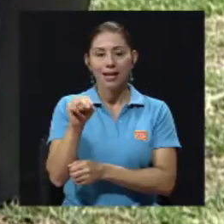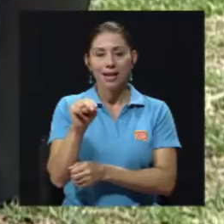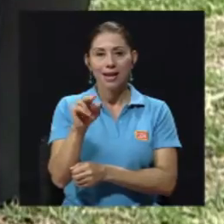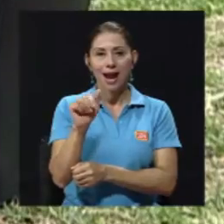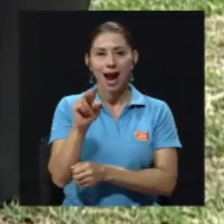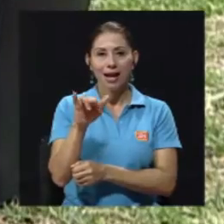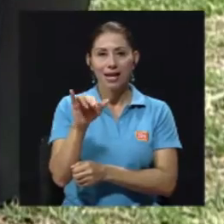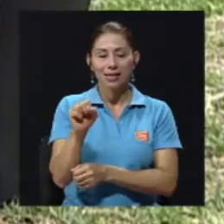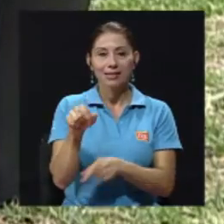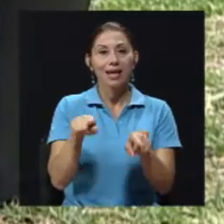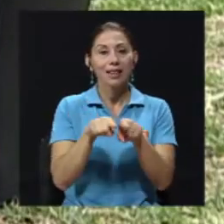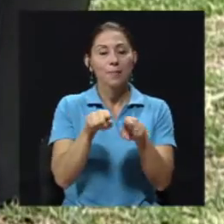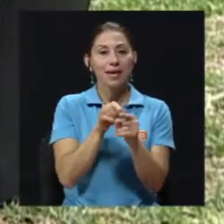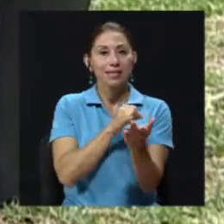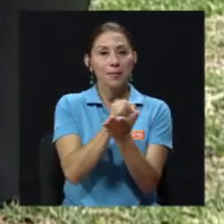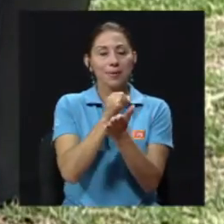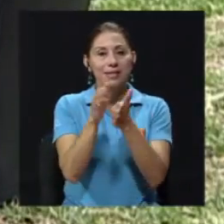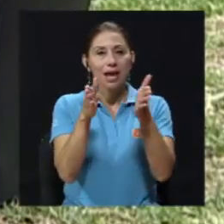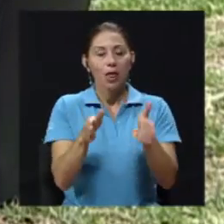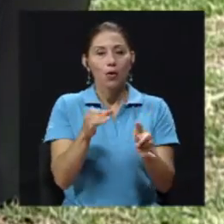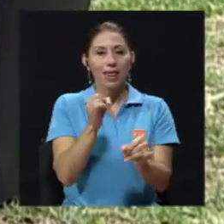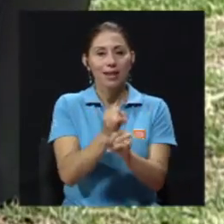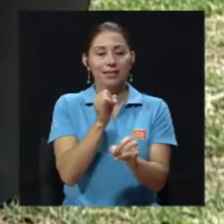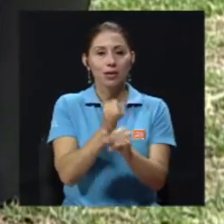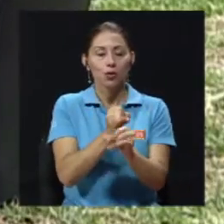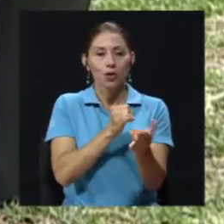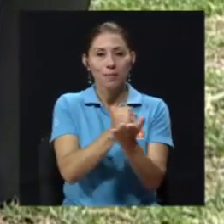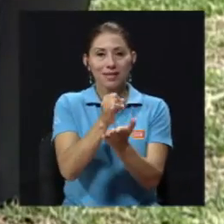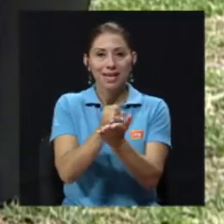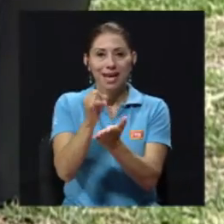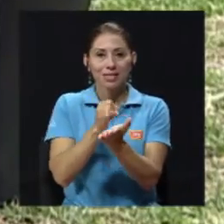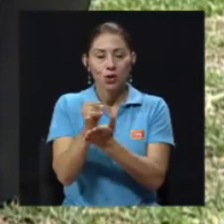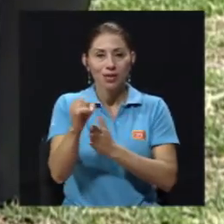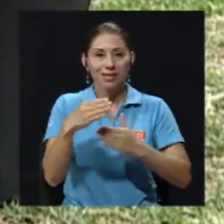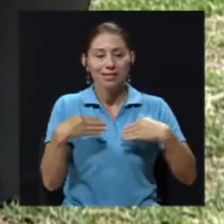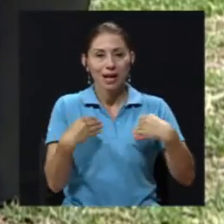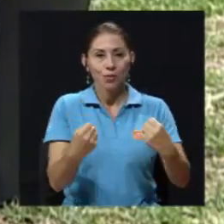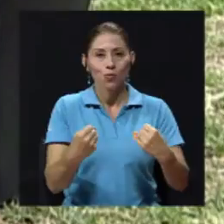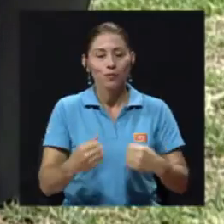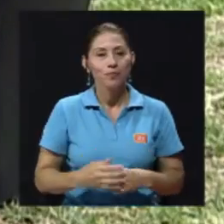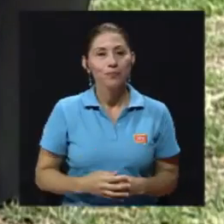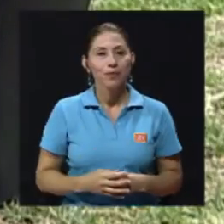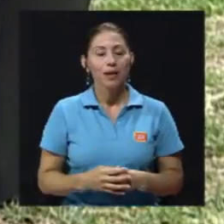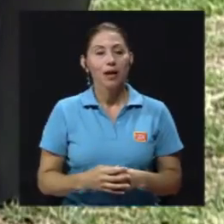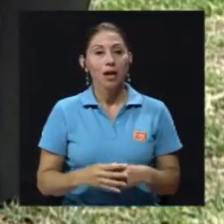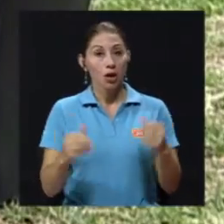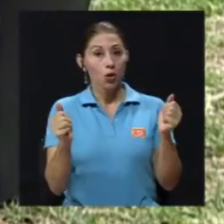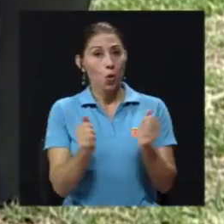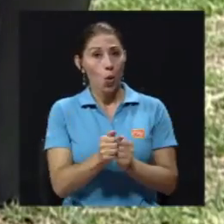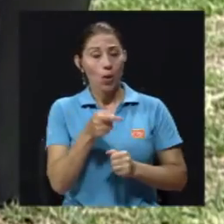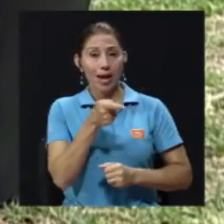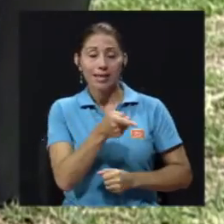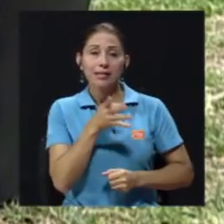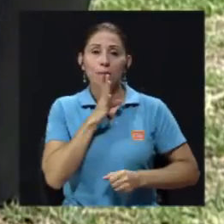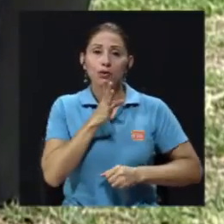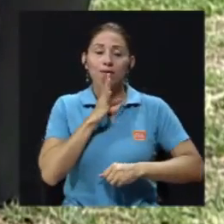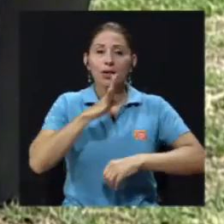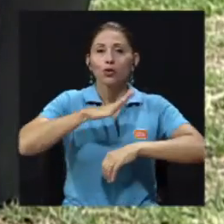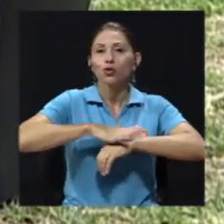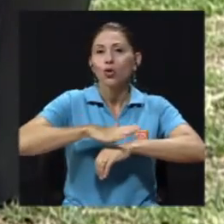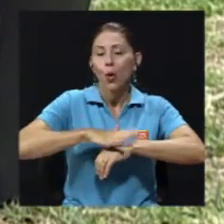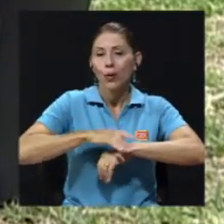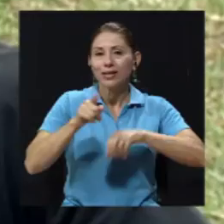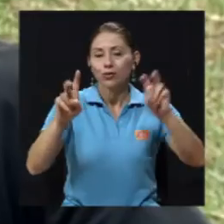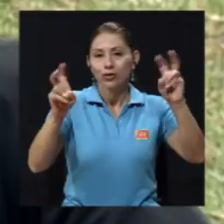investigadora del Instituto de Investigaciones en Salud, con quien precisamente conversamos